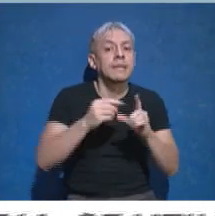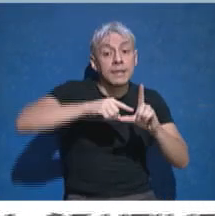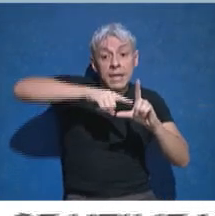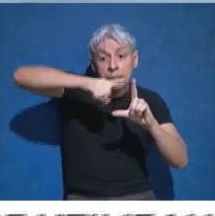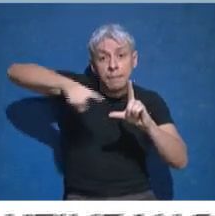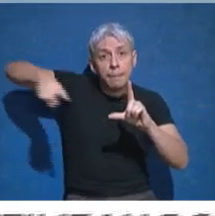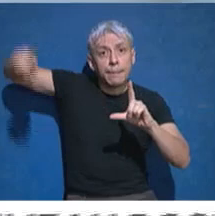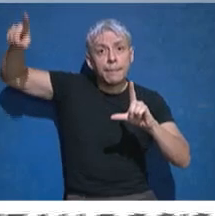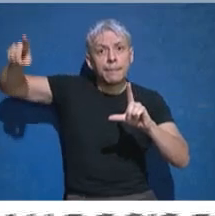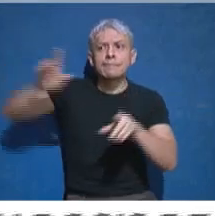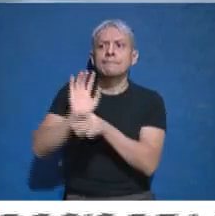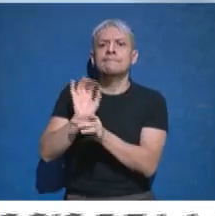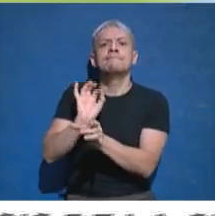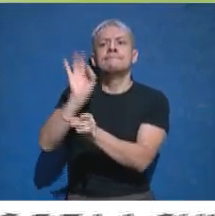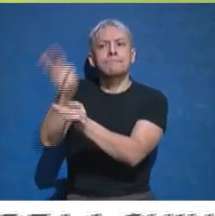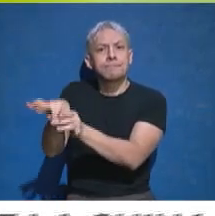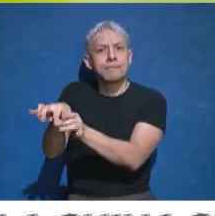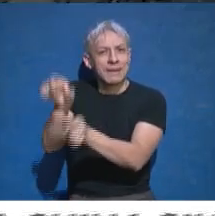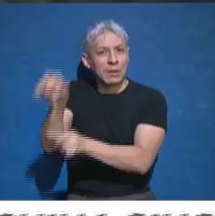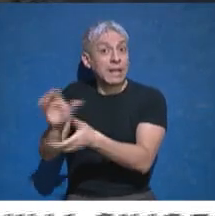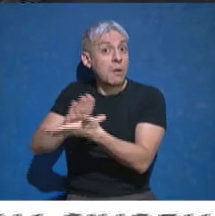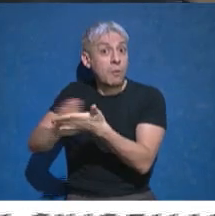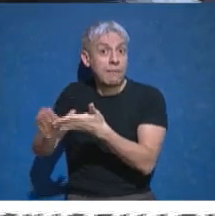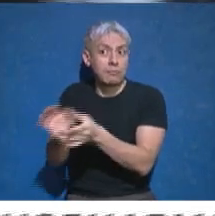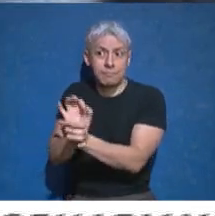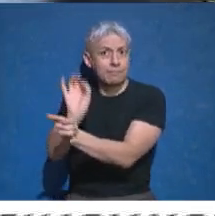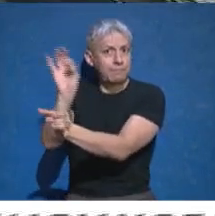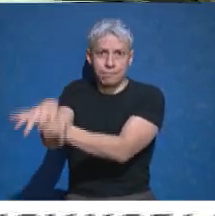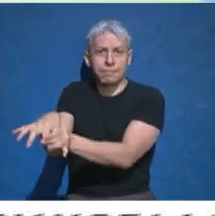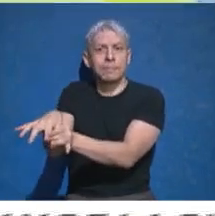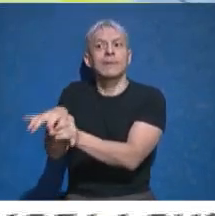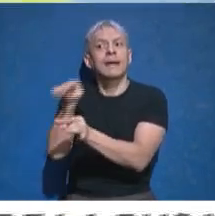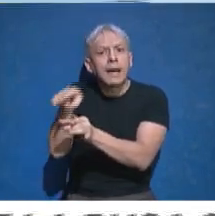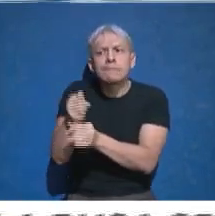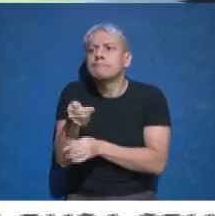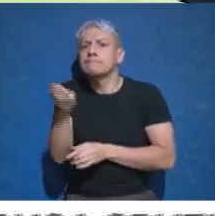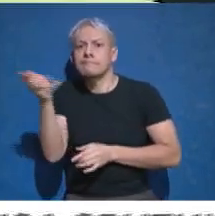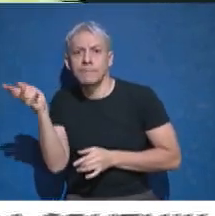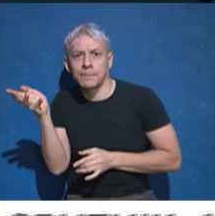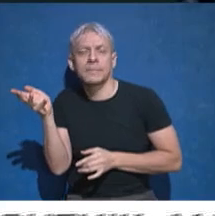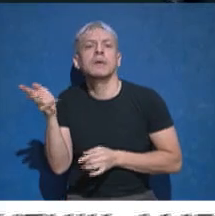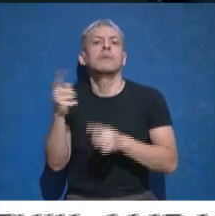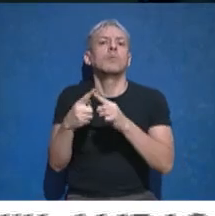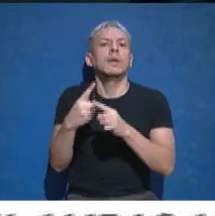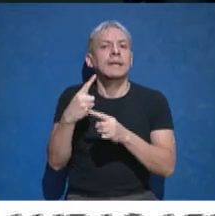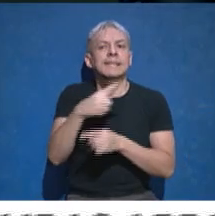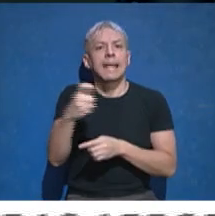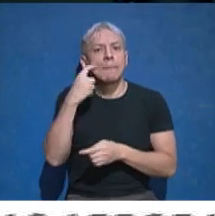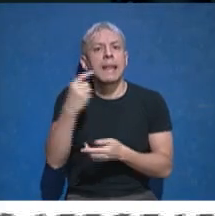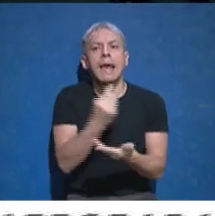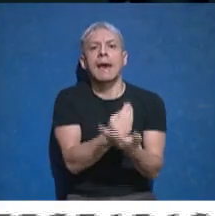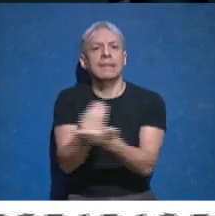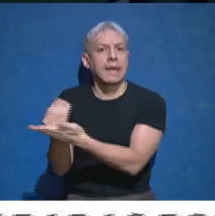incidencia. Incidencia significa los casos nuevos y eso son la cantidad de casos nuevos que tenemos por 100.000 habitantes.